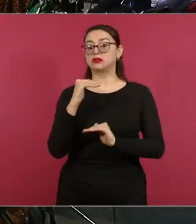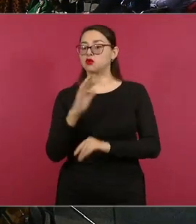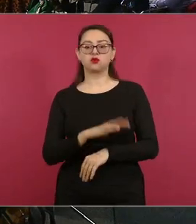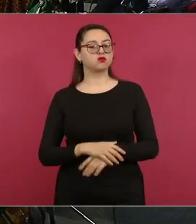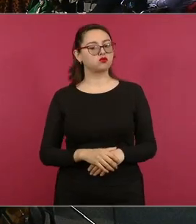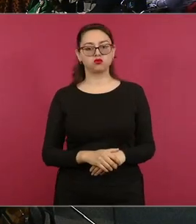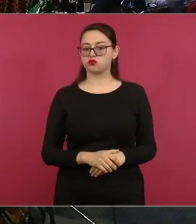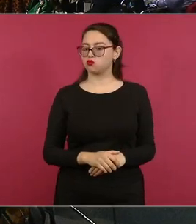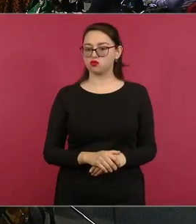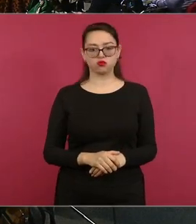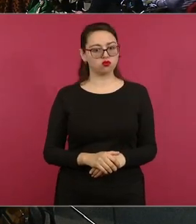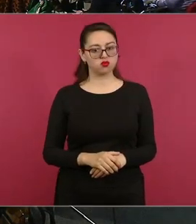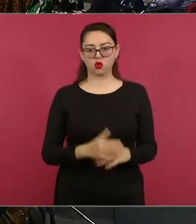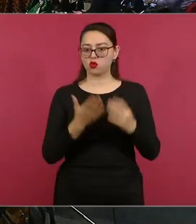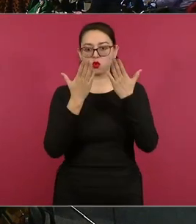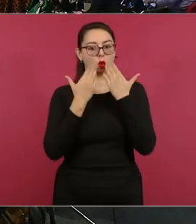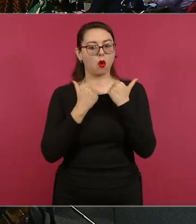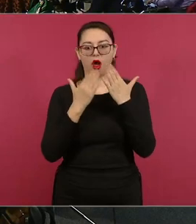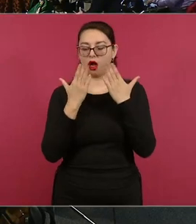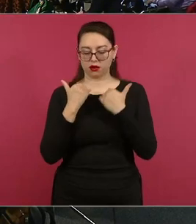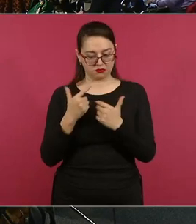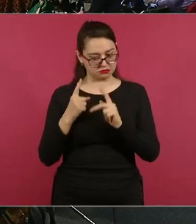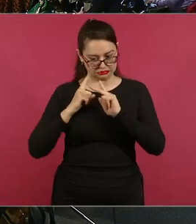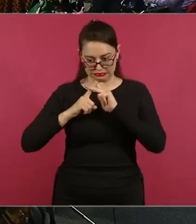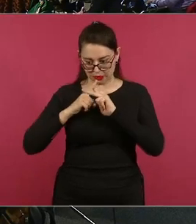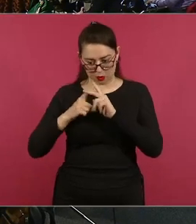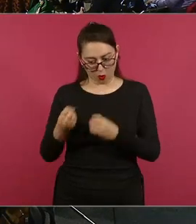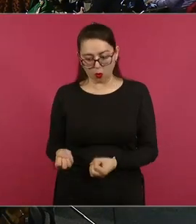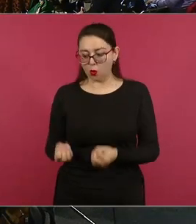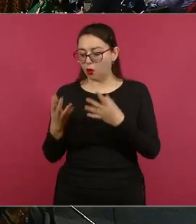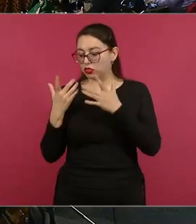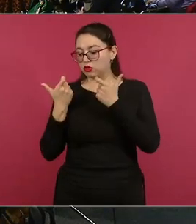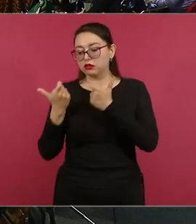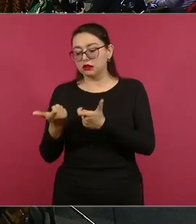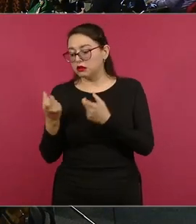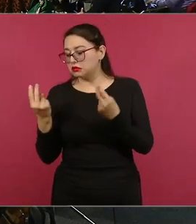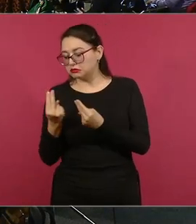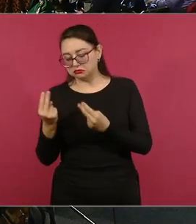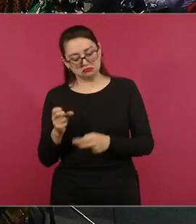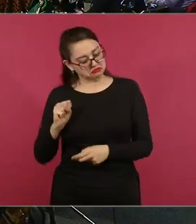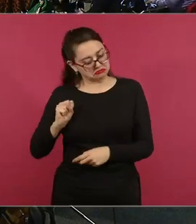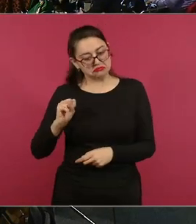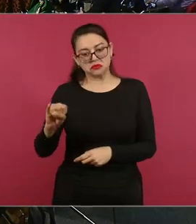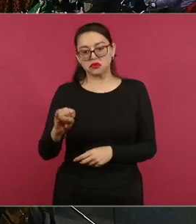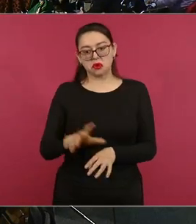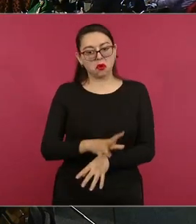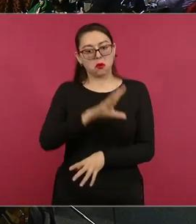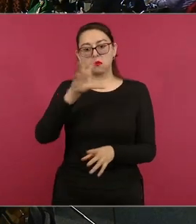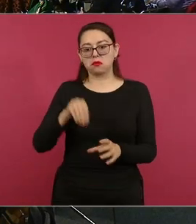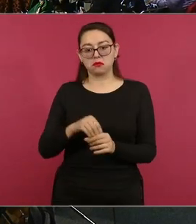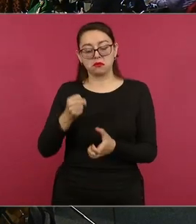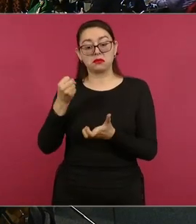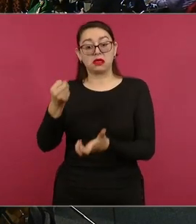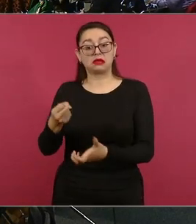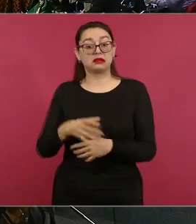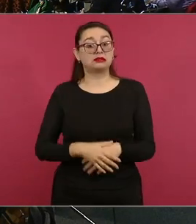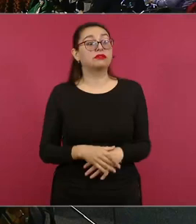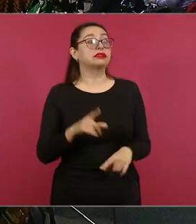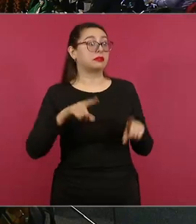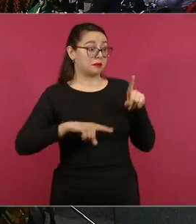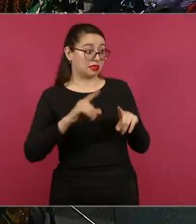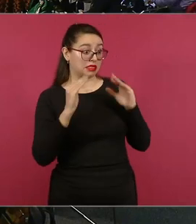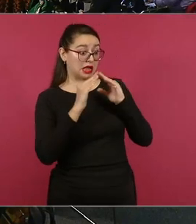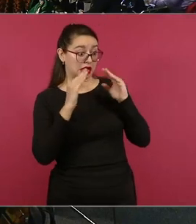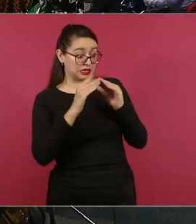se va a necesitar. Dependiendo, supongo, de los daños de las